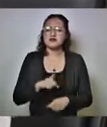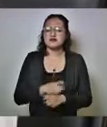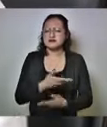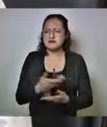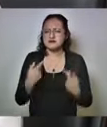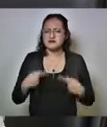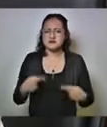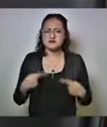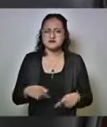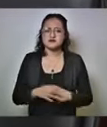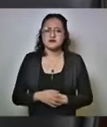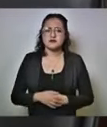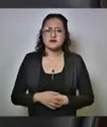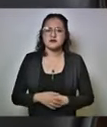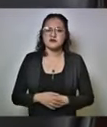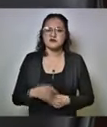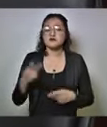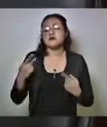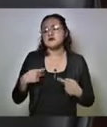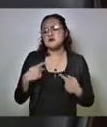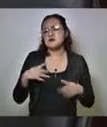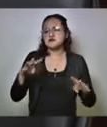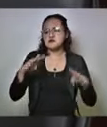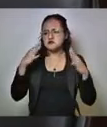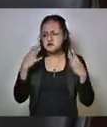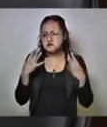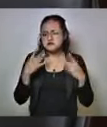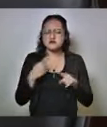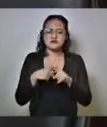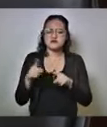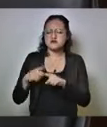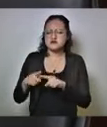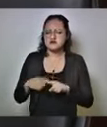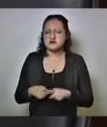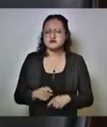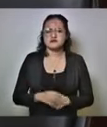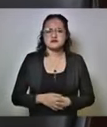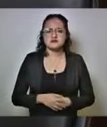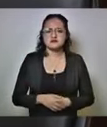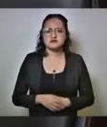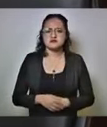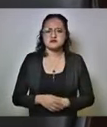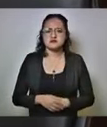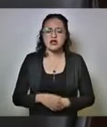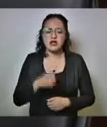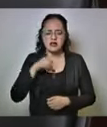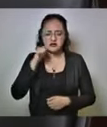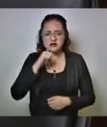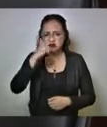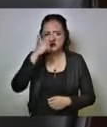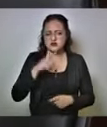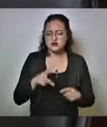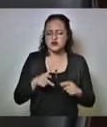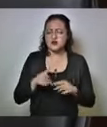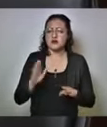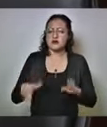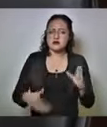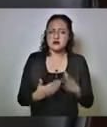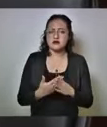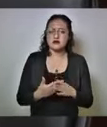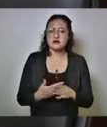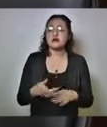sala, medios de comunicación, poblanos en general. Al corte de ayer en la noche, señor, se habían